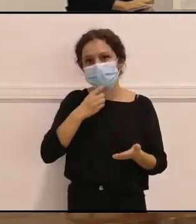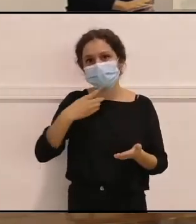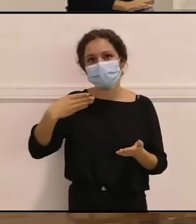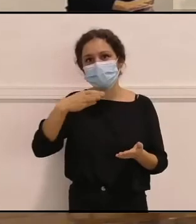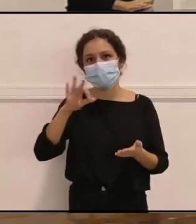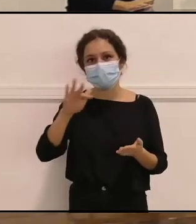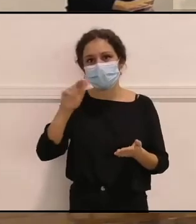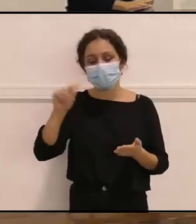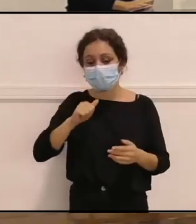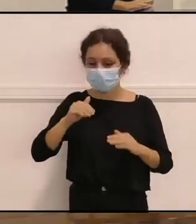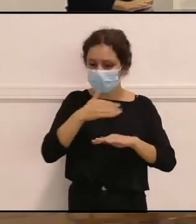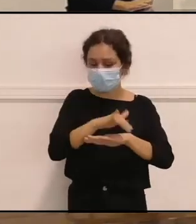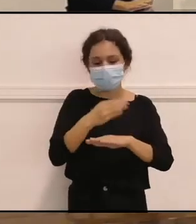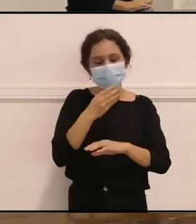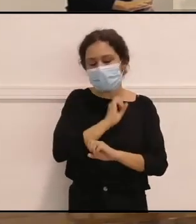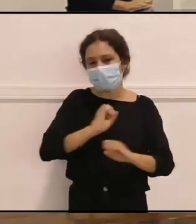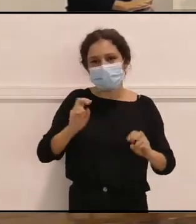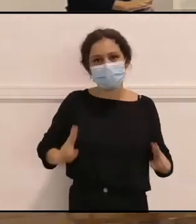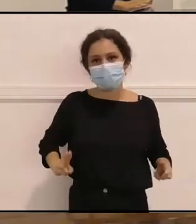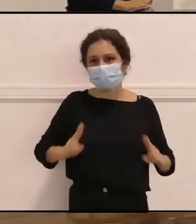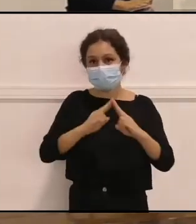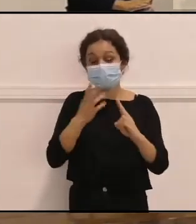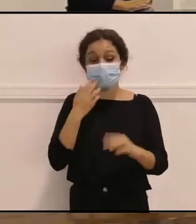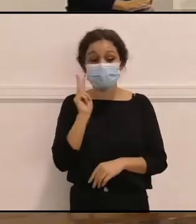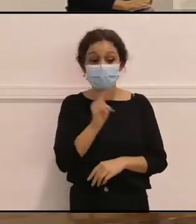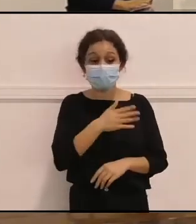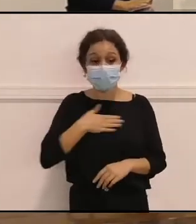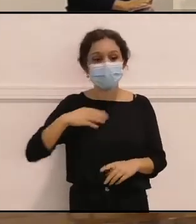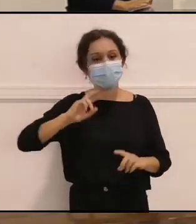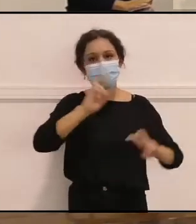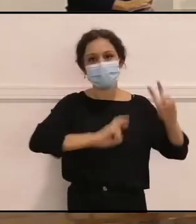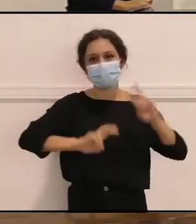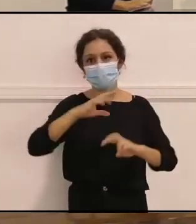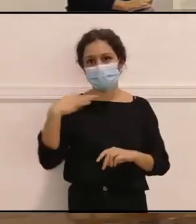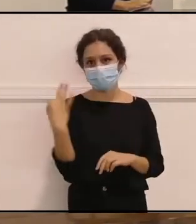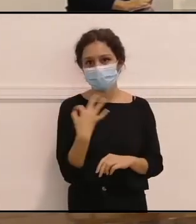avenida de París. El que quiera verlo, que lo busque.